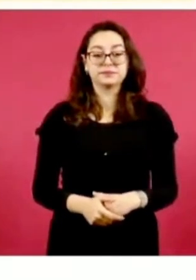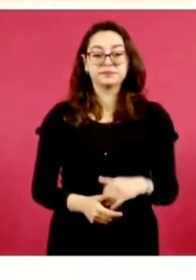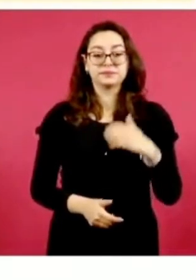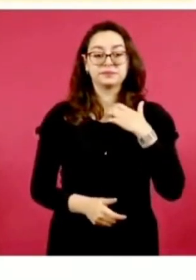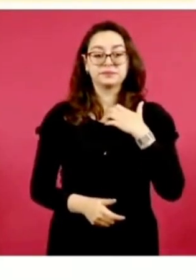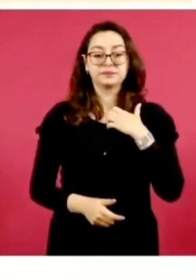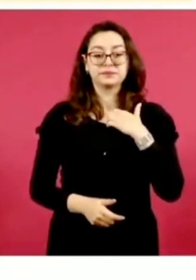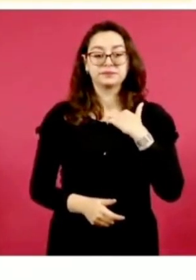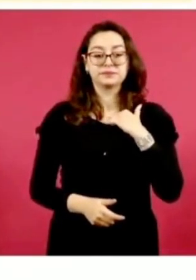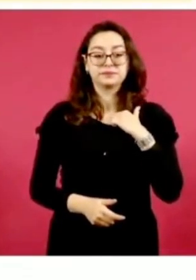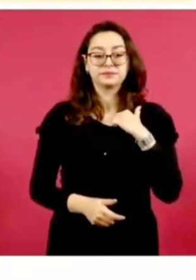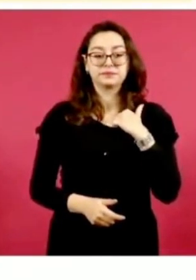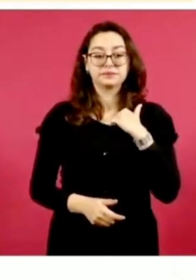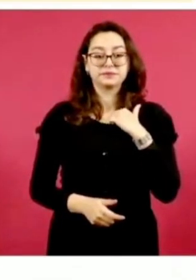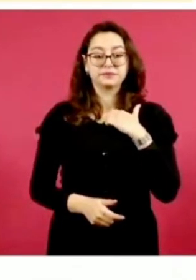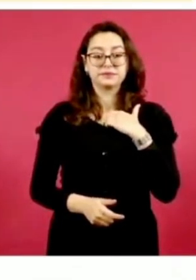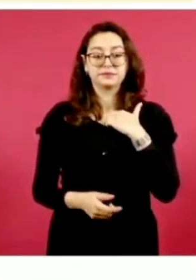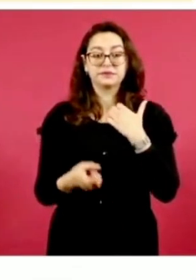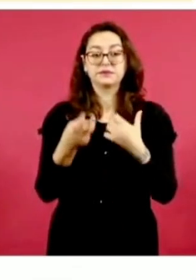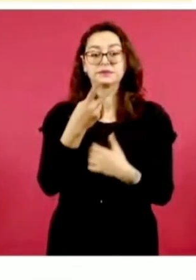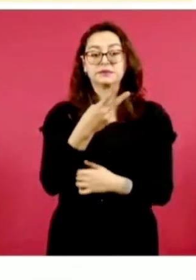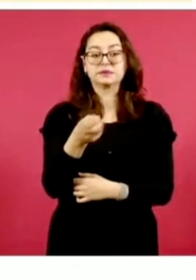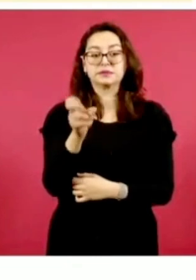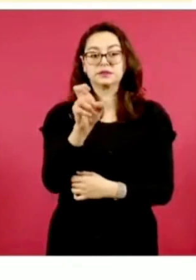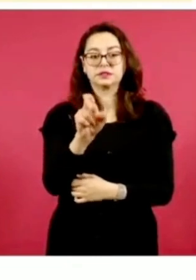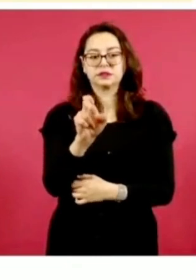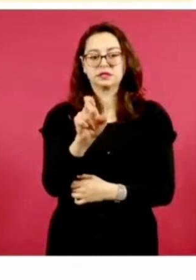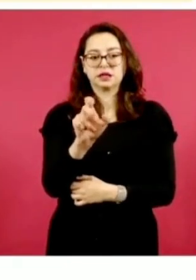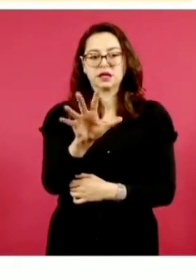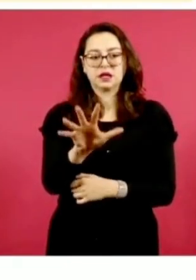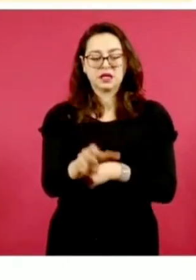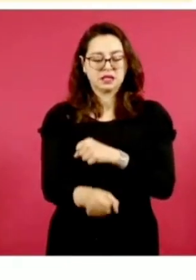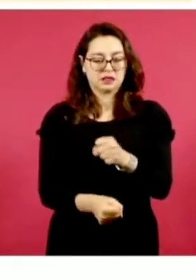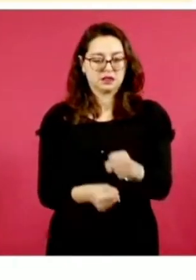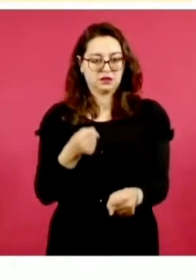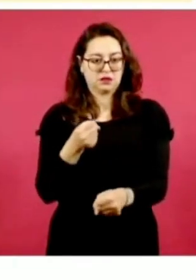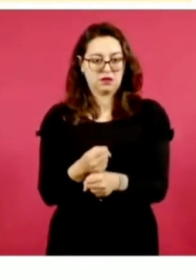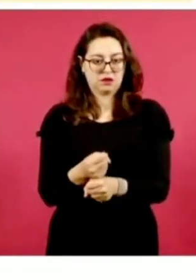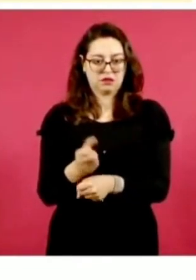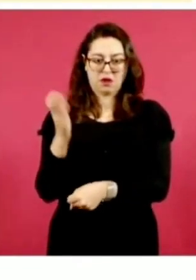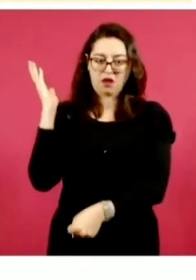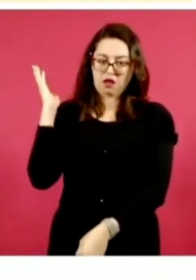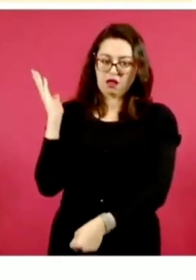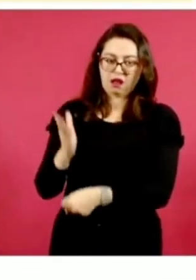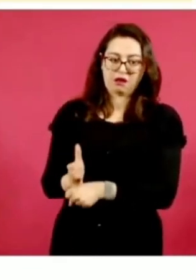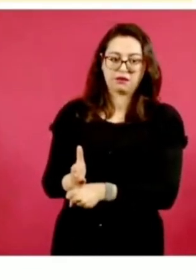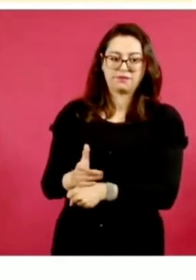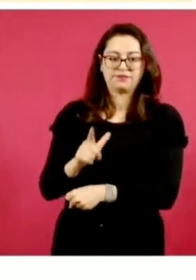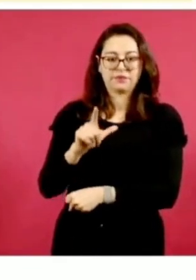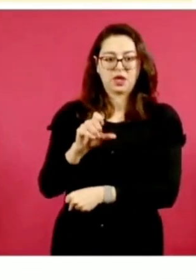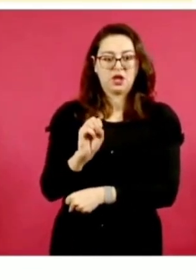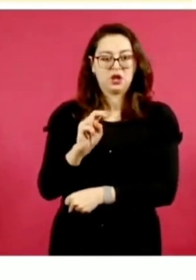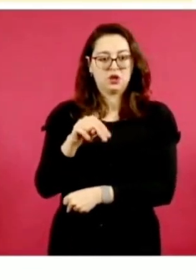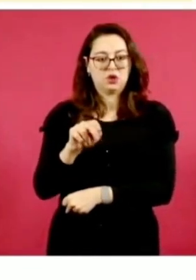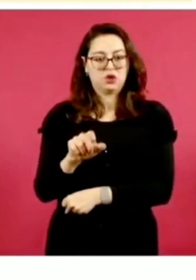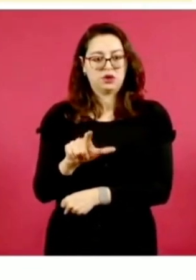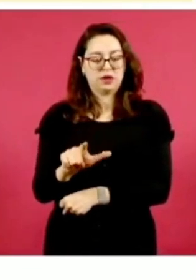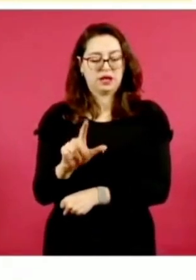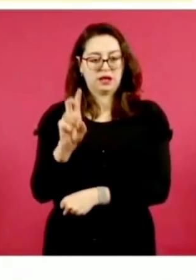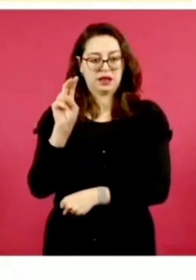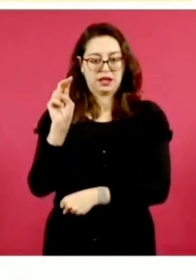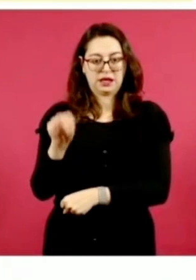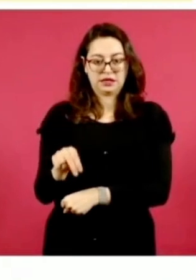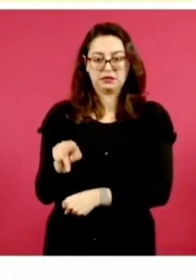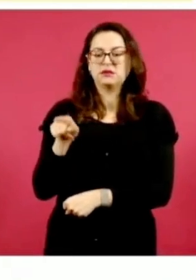Esta sentencia de 235 años de prisión a Leonel N., conocido como el Pistachón, su